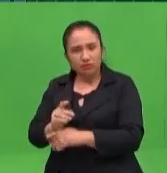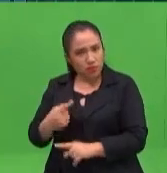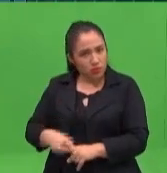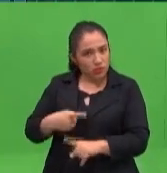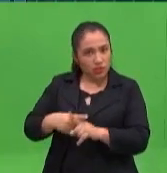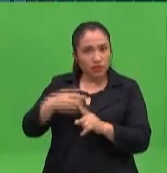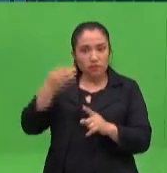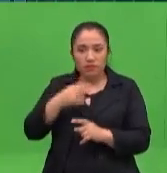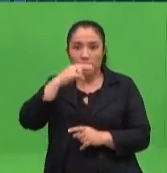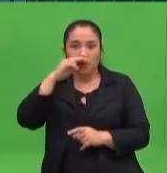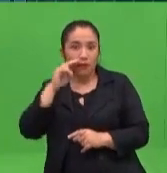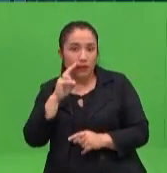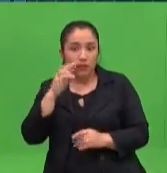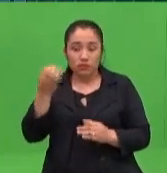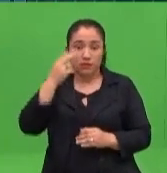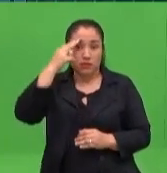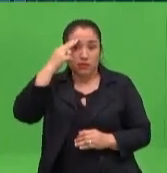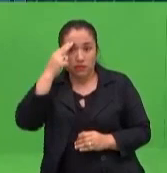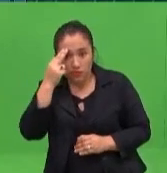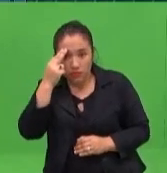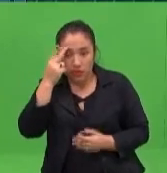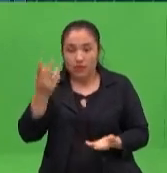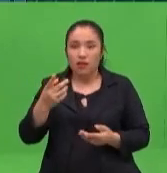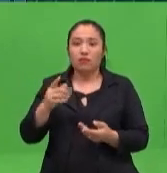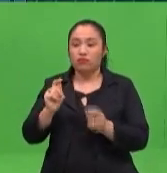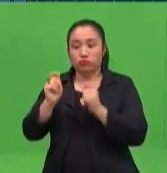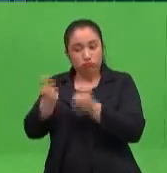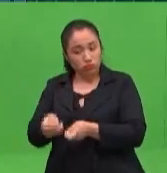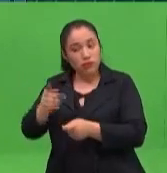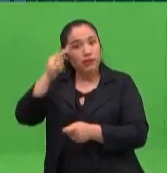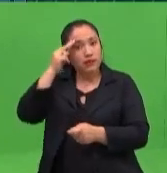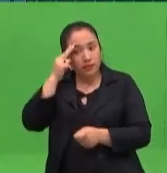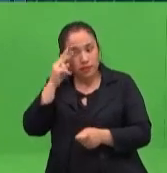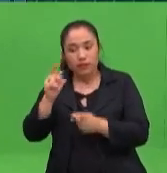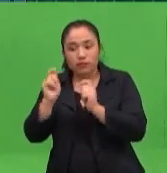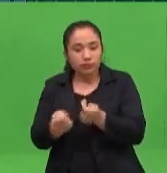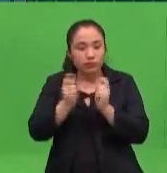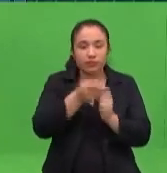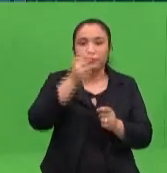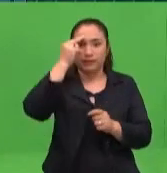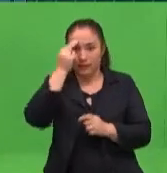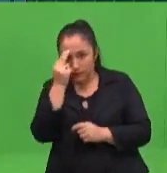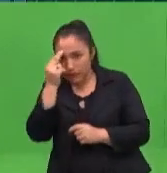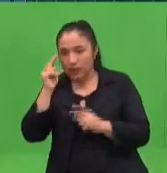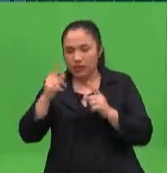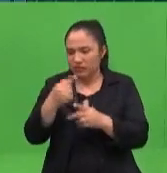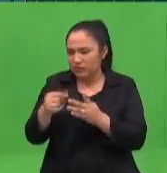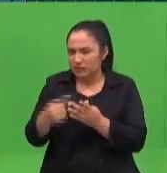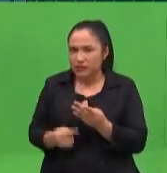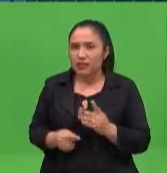de respetar un poco su turno, etc. Entonces, nosotros no vamos a poder